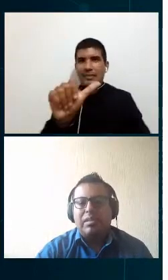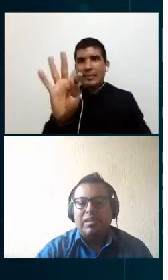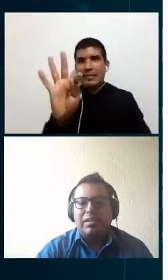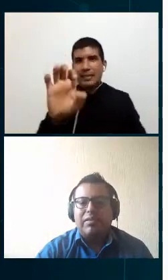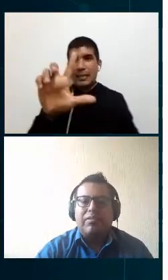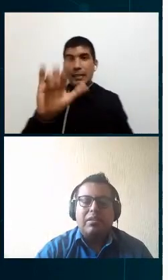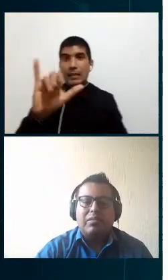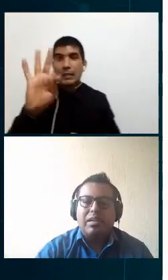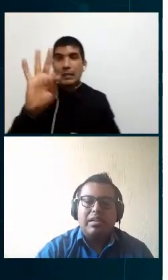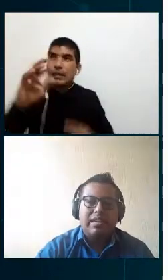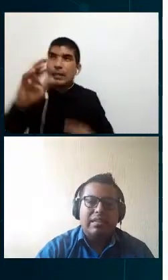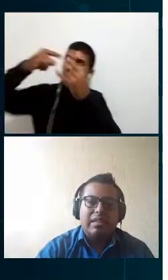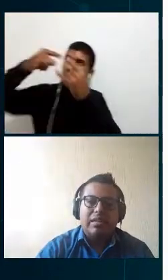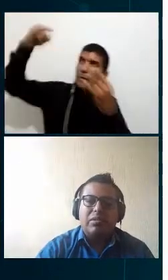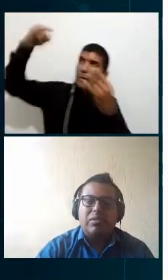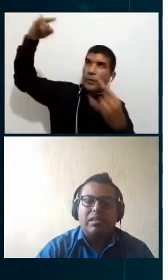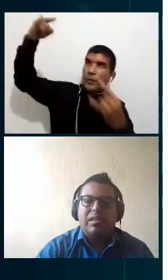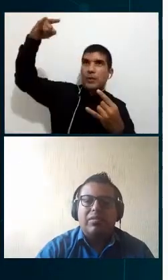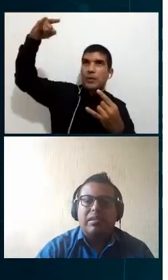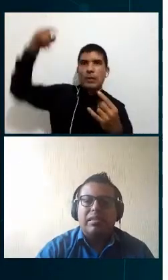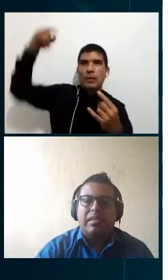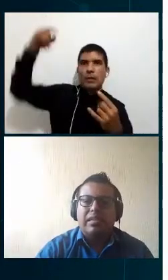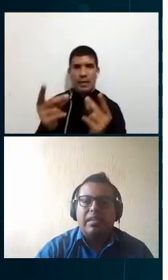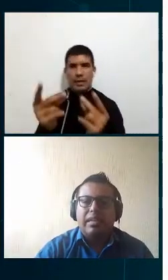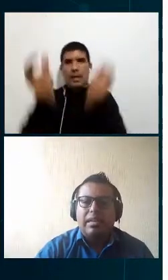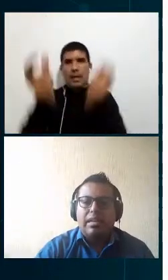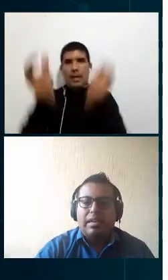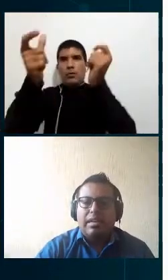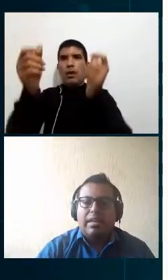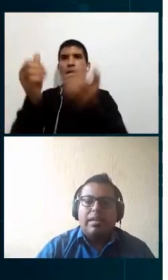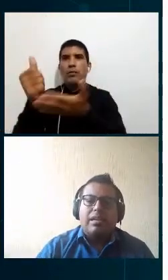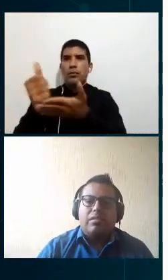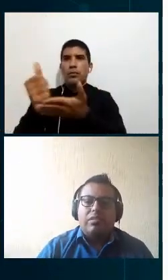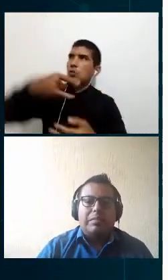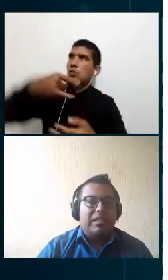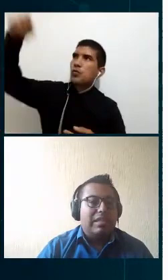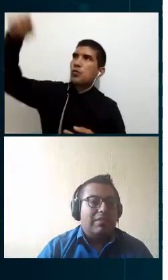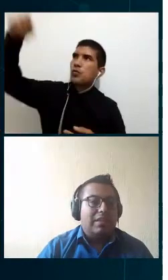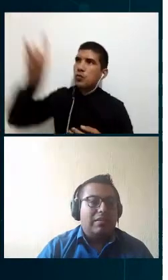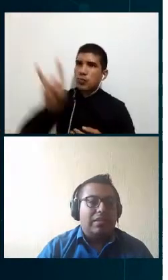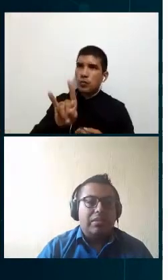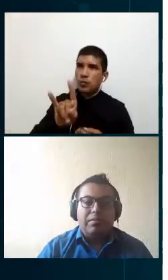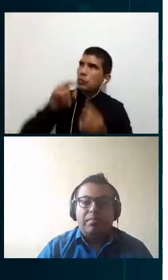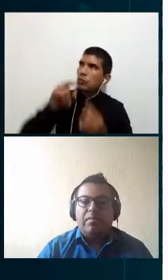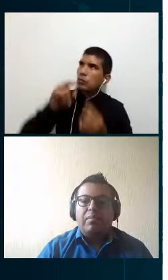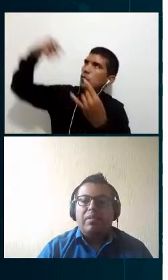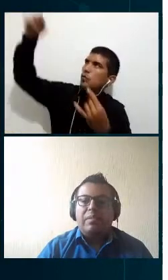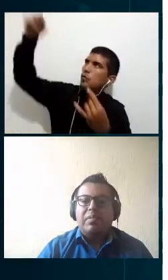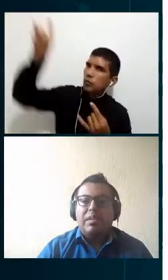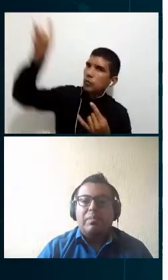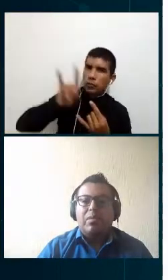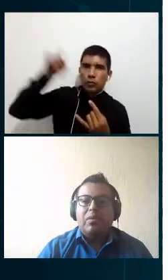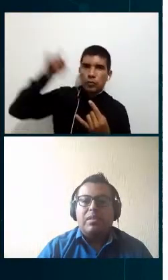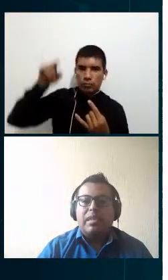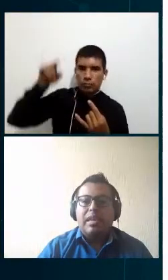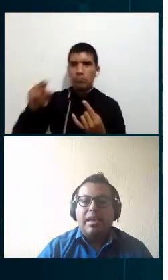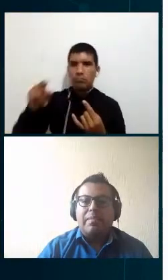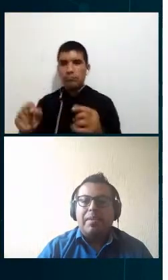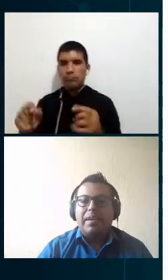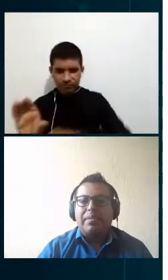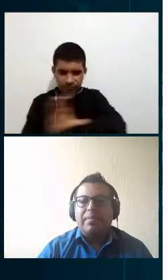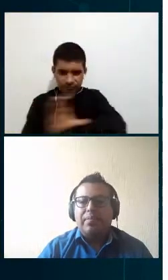sistema donde se iba a facturar y seguir con toda esa logística después de la facturación pues podemos